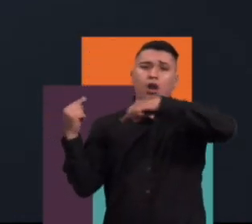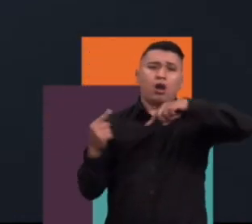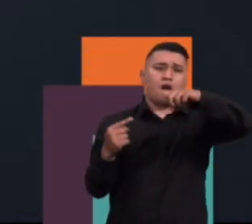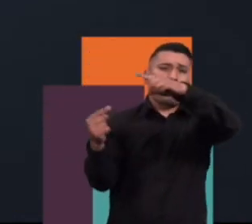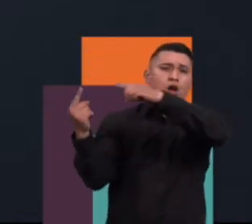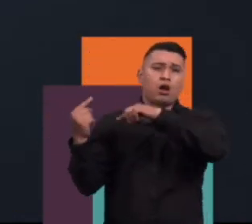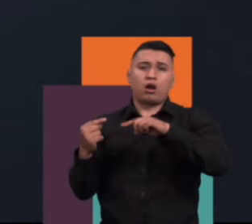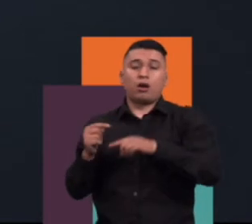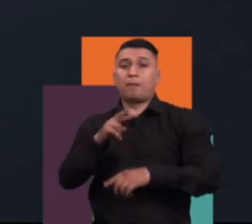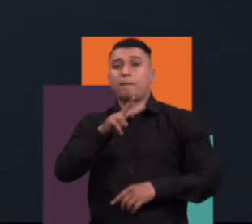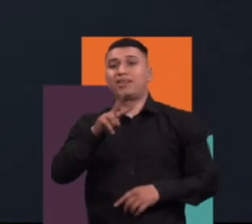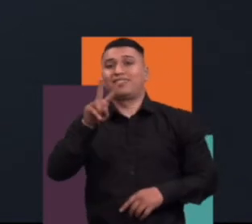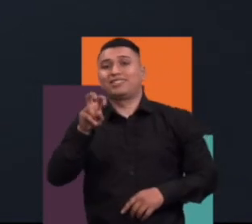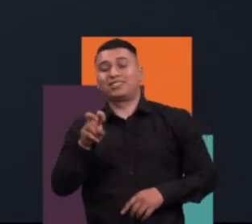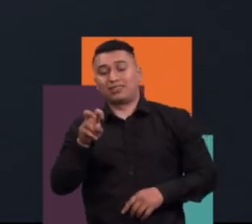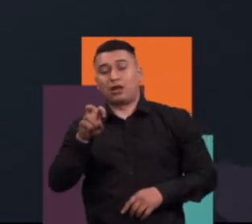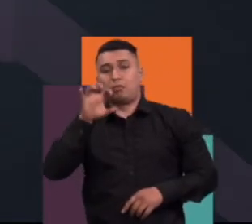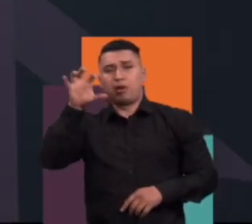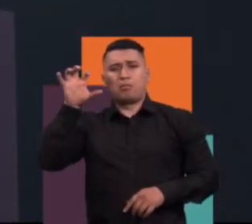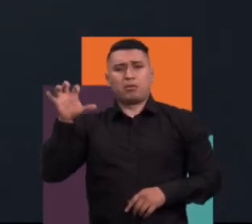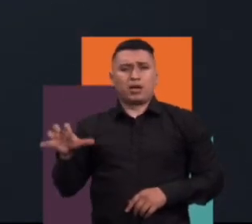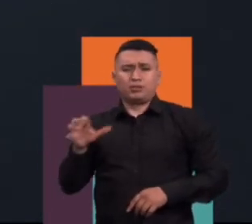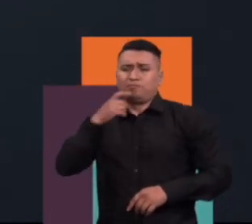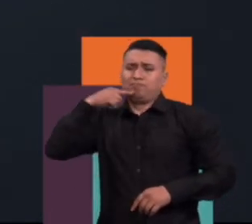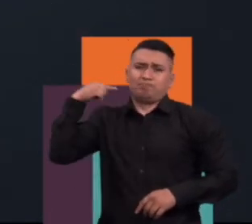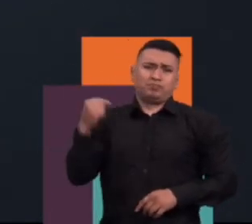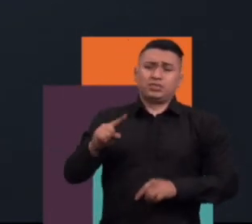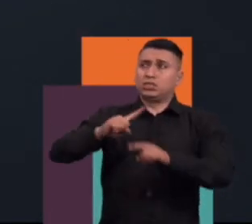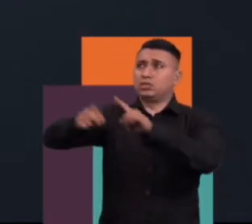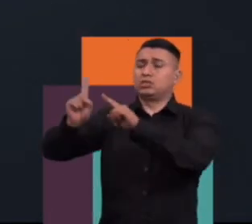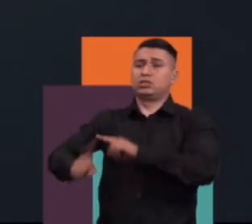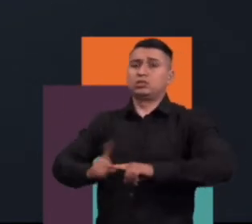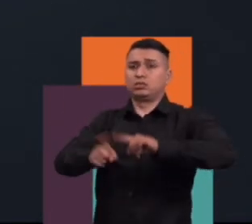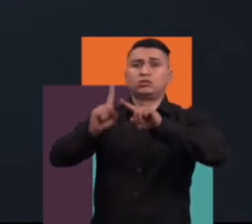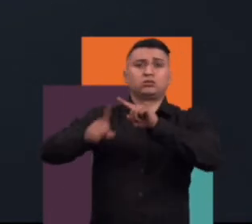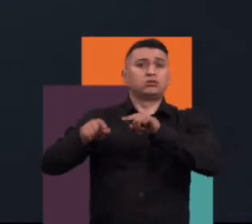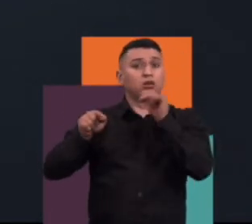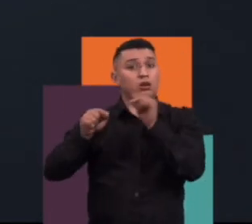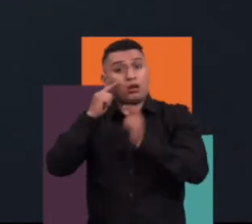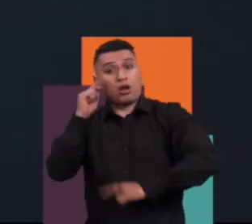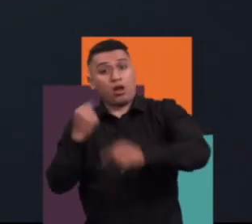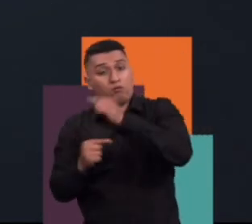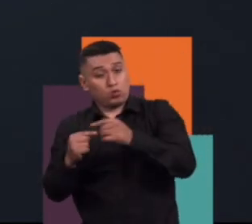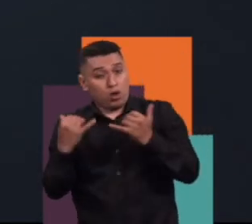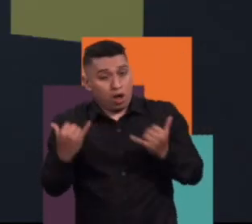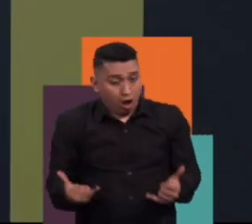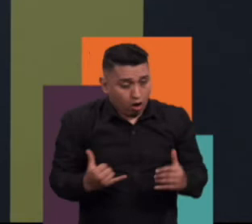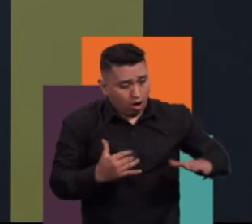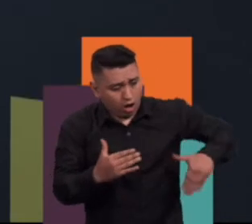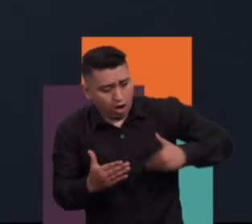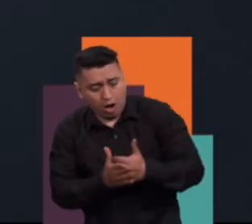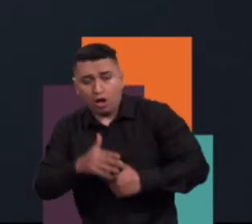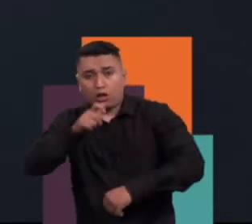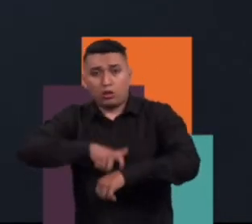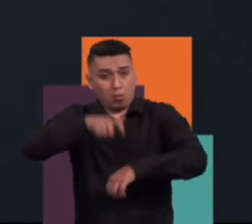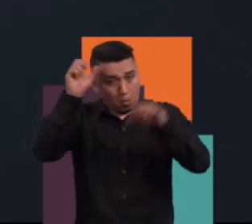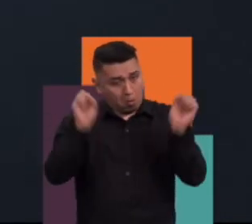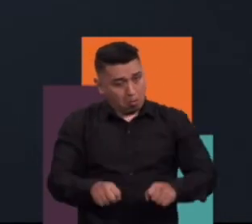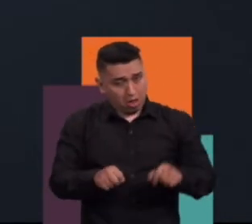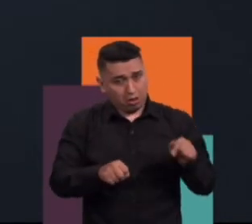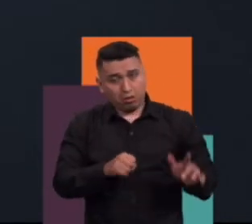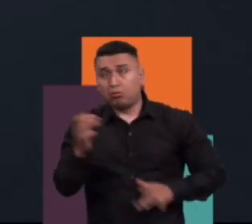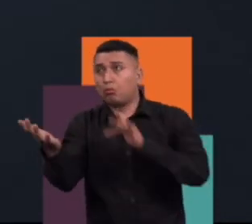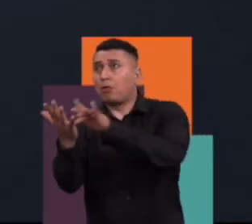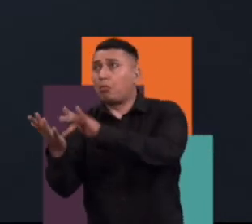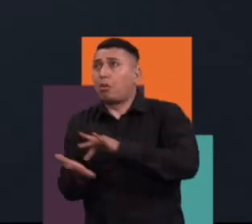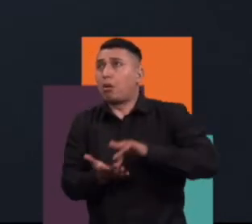autostop y conocer, no sé, conocí 27 países de hacer un autostop. Y uno dice, ese tipo de aventuras será que ahora se pueden hacer. Como